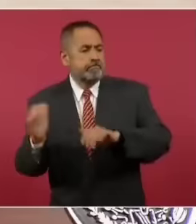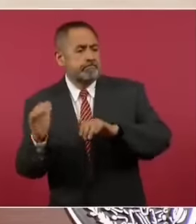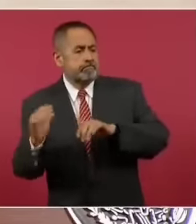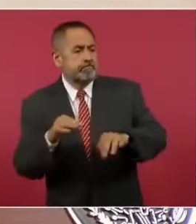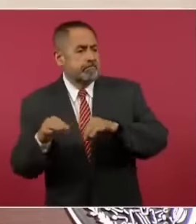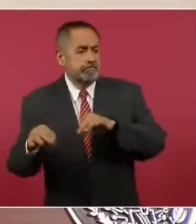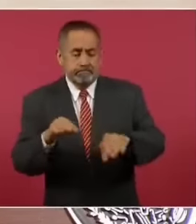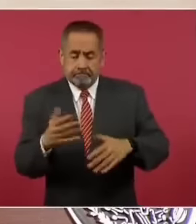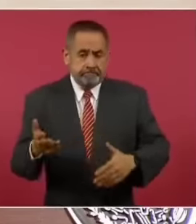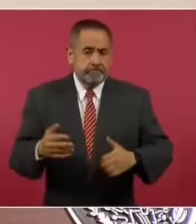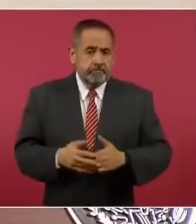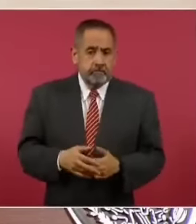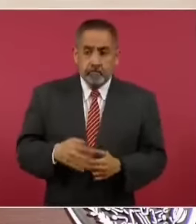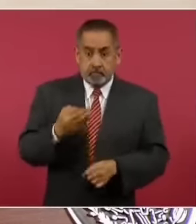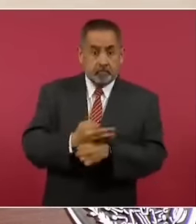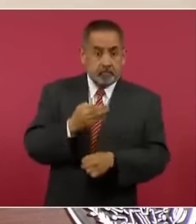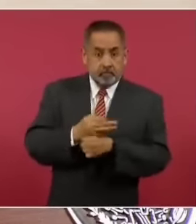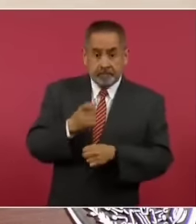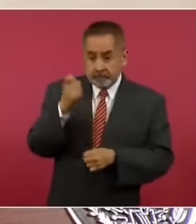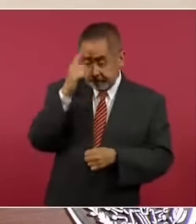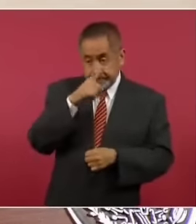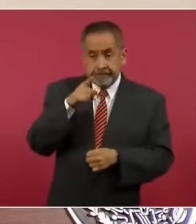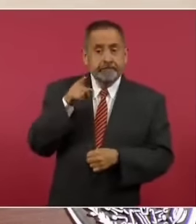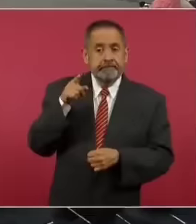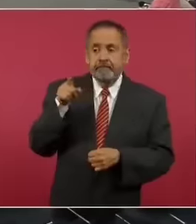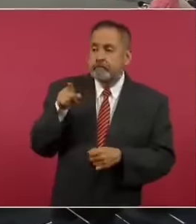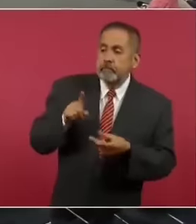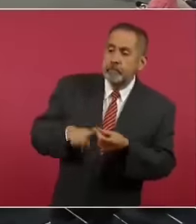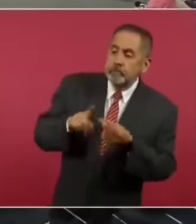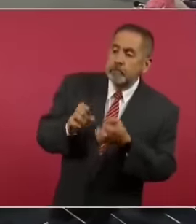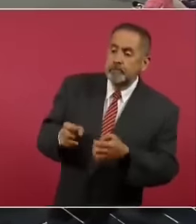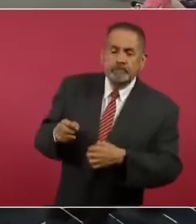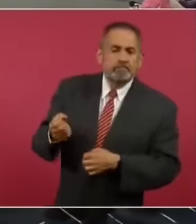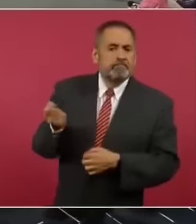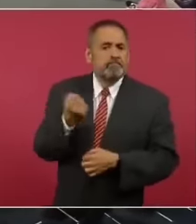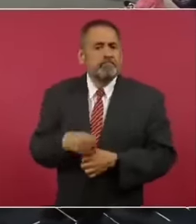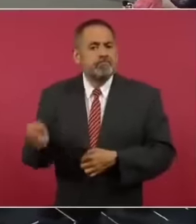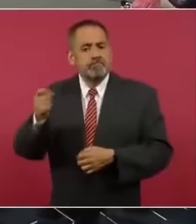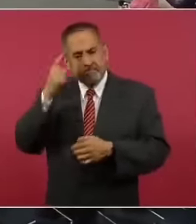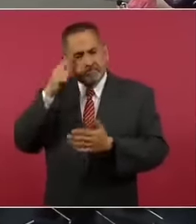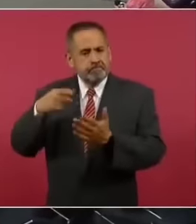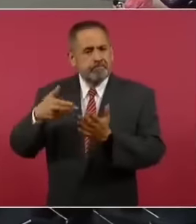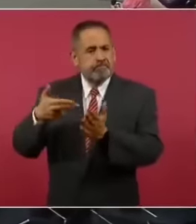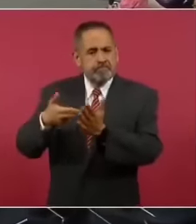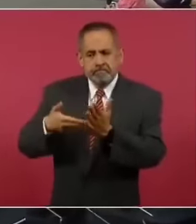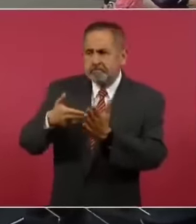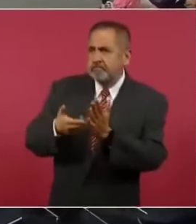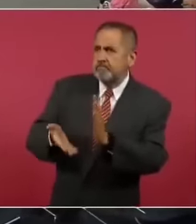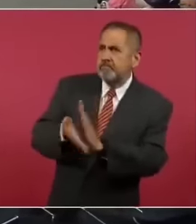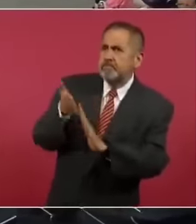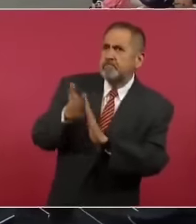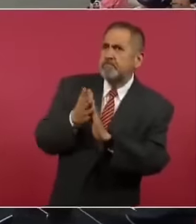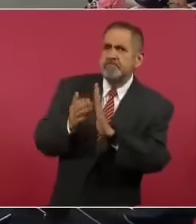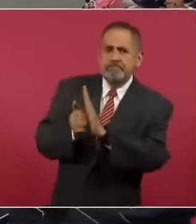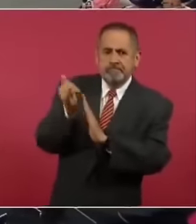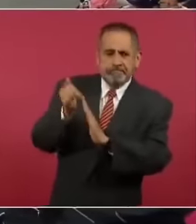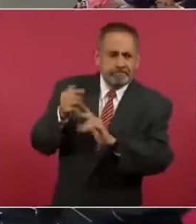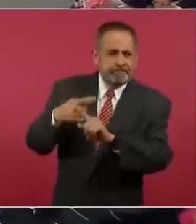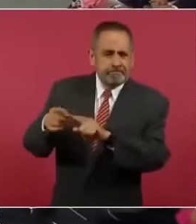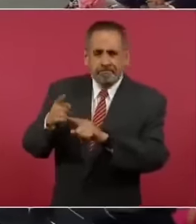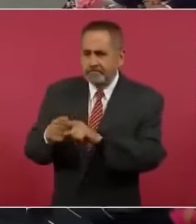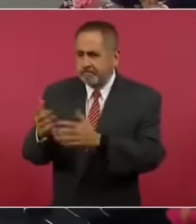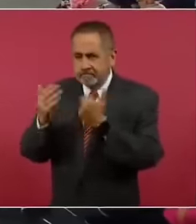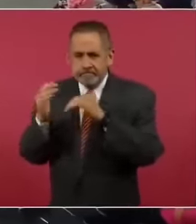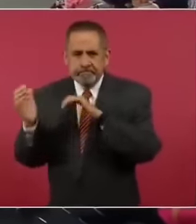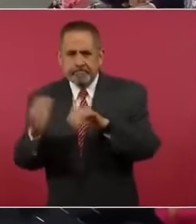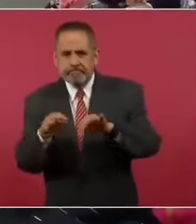obreros calificados en la construcción. ¿Tú